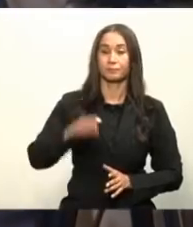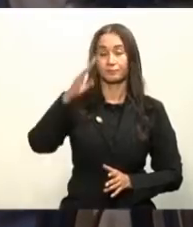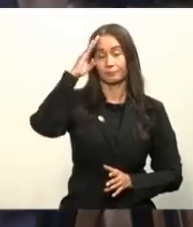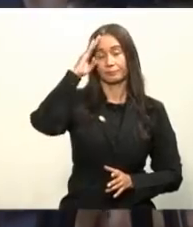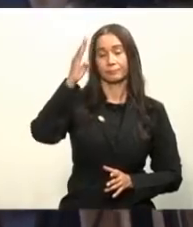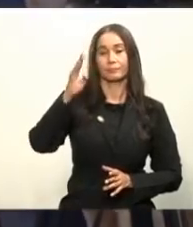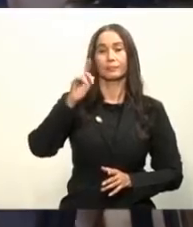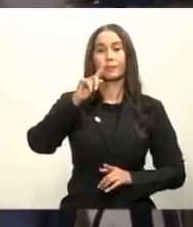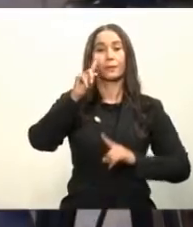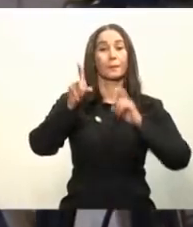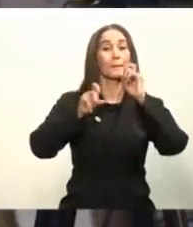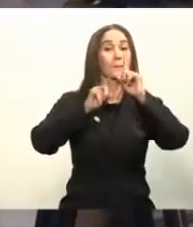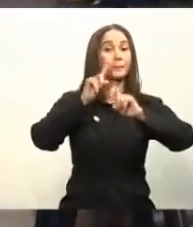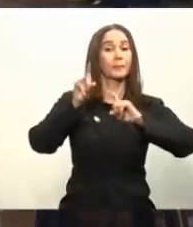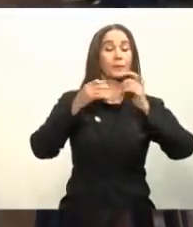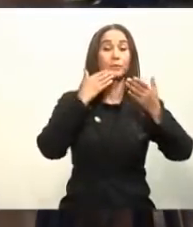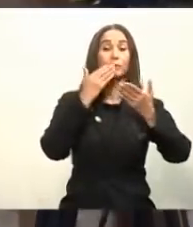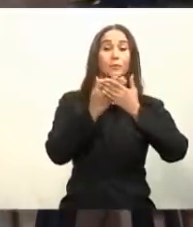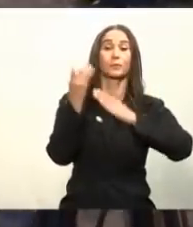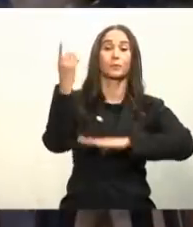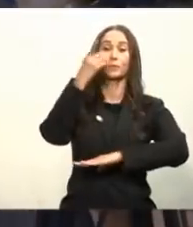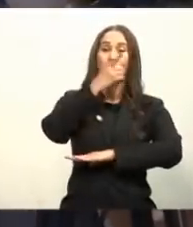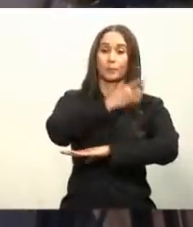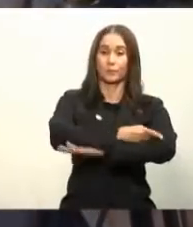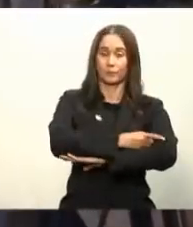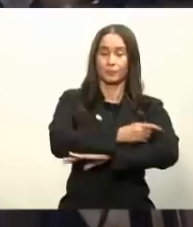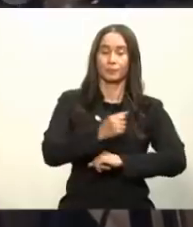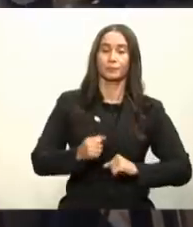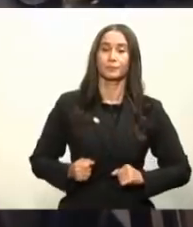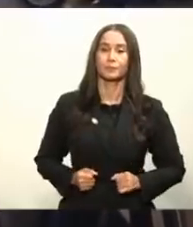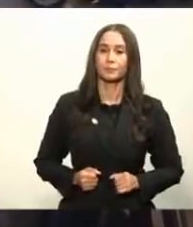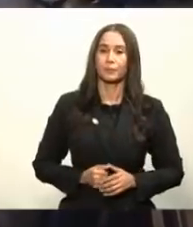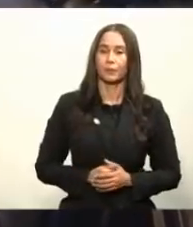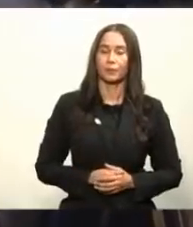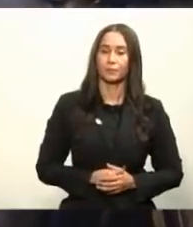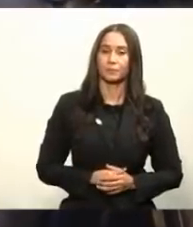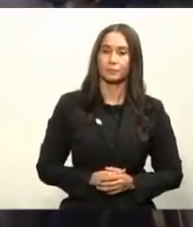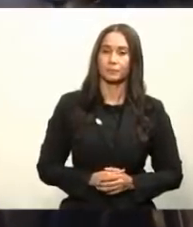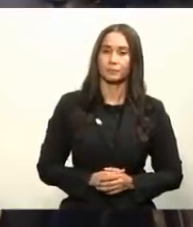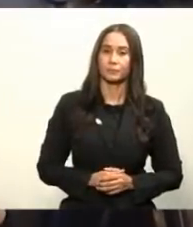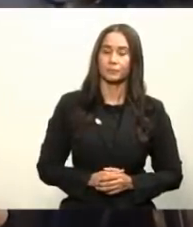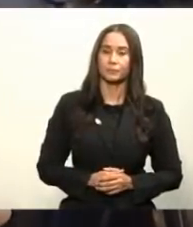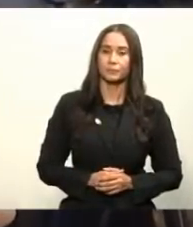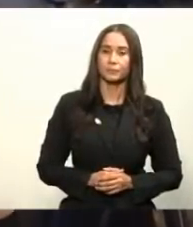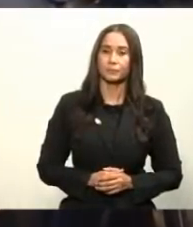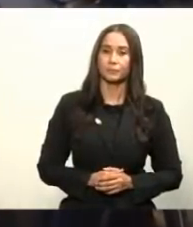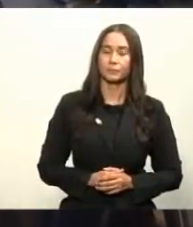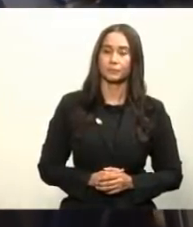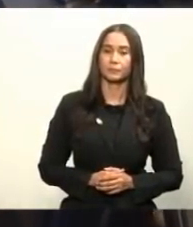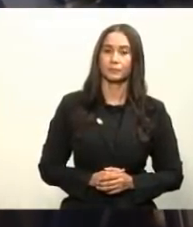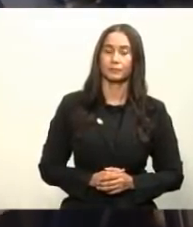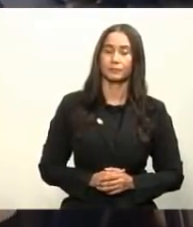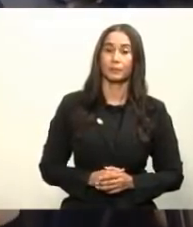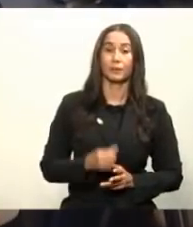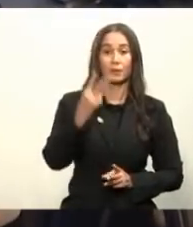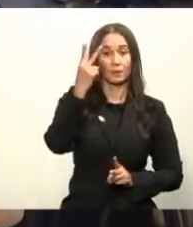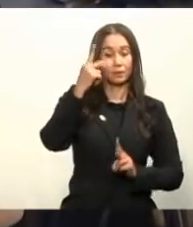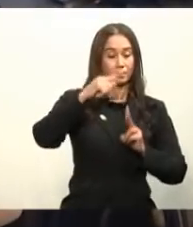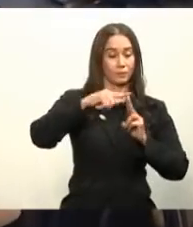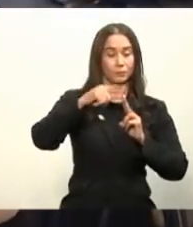saludos saludos buenos días señor presidente y demás funcionarios voy a aprovechar para hacer dos preguntas